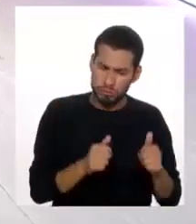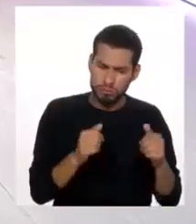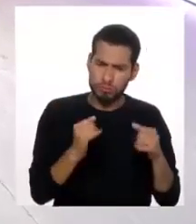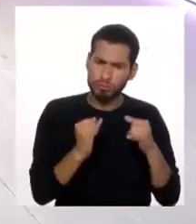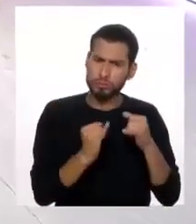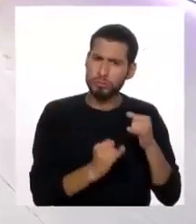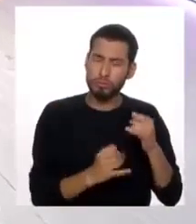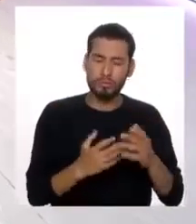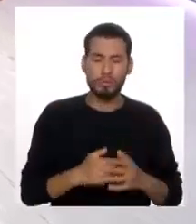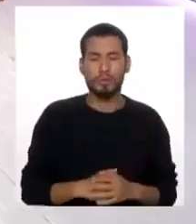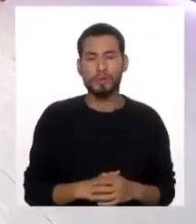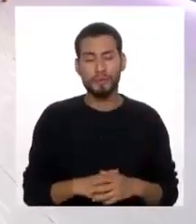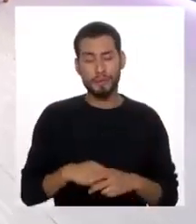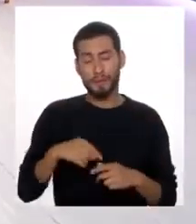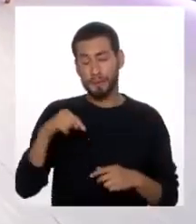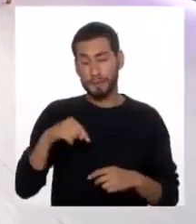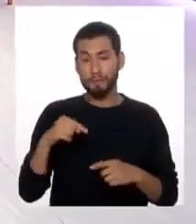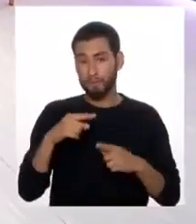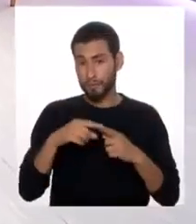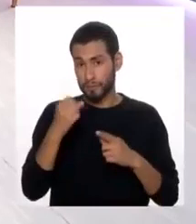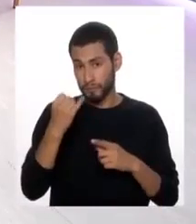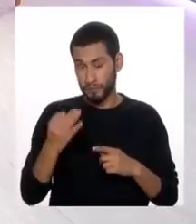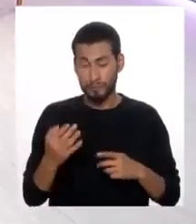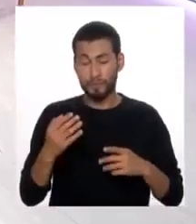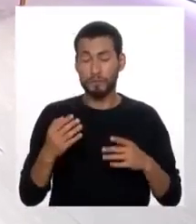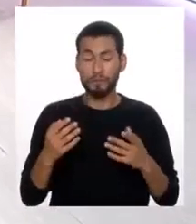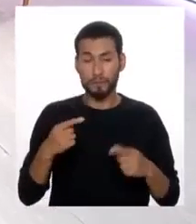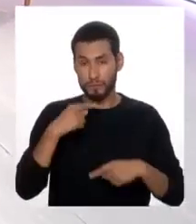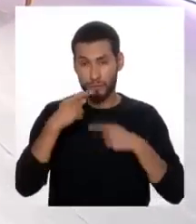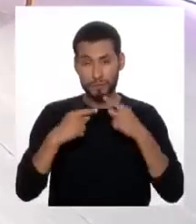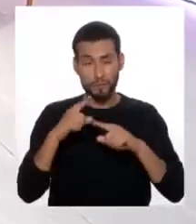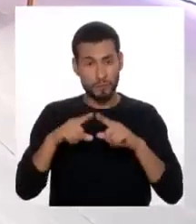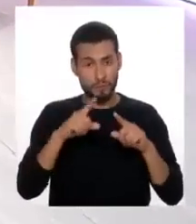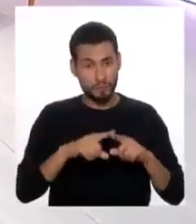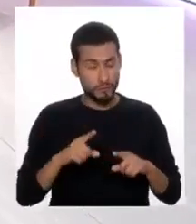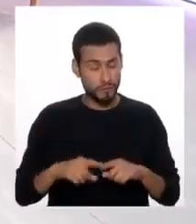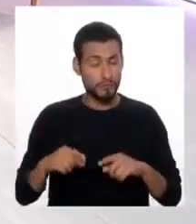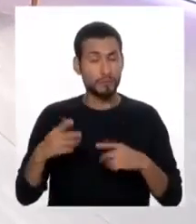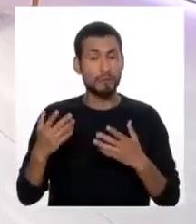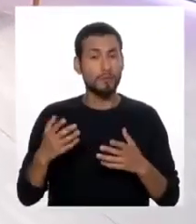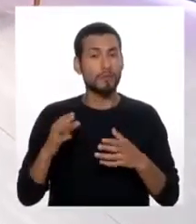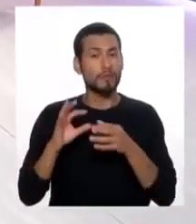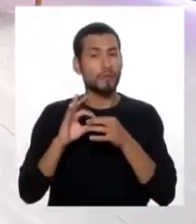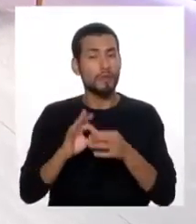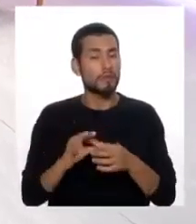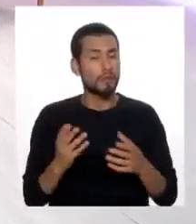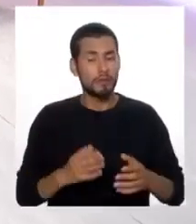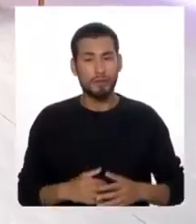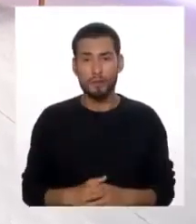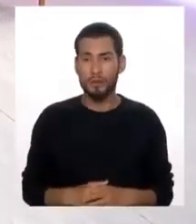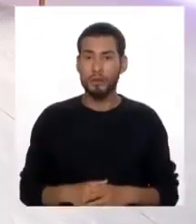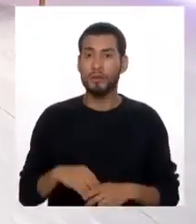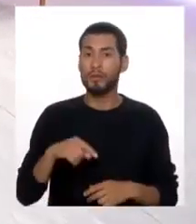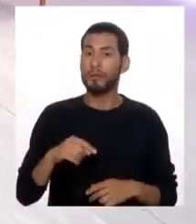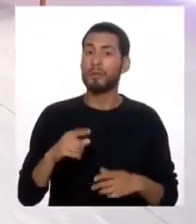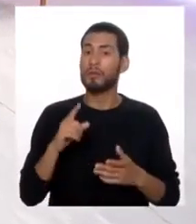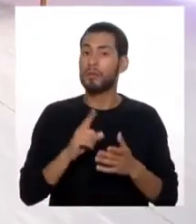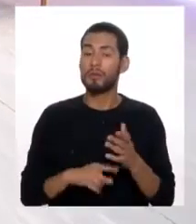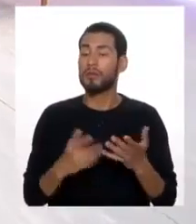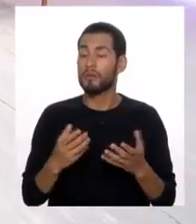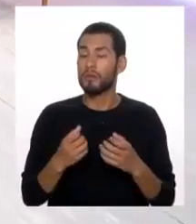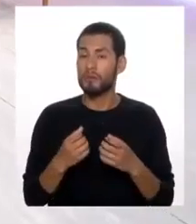hablando de estas situaciones, de los factores diversos que pueden estar asociados, una buena parte